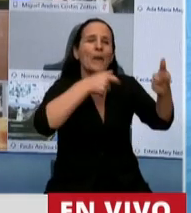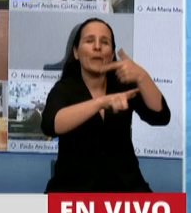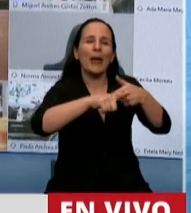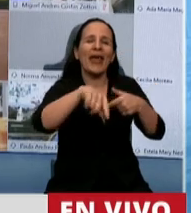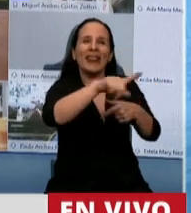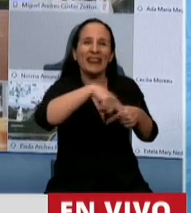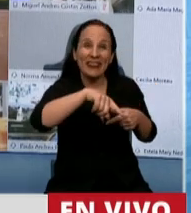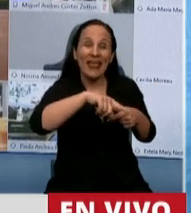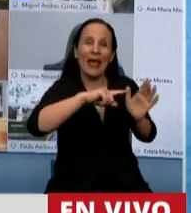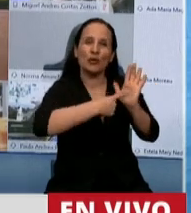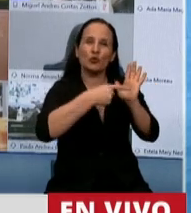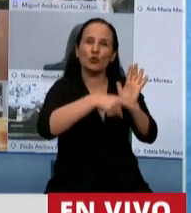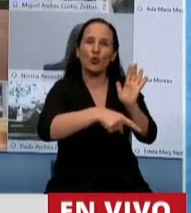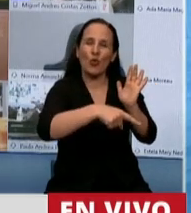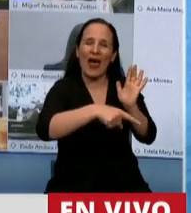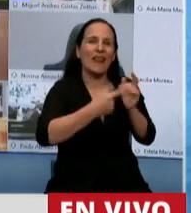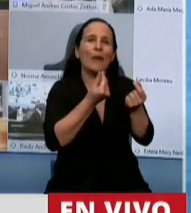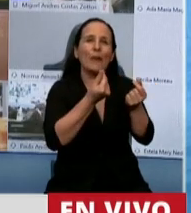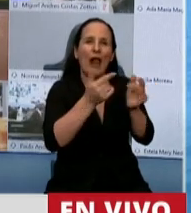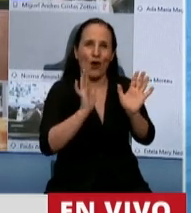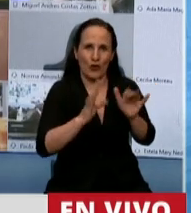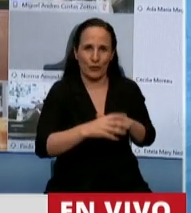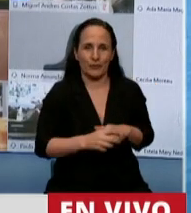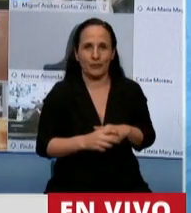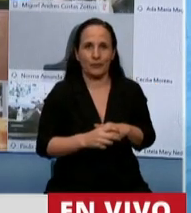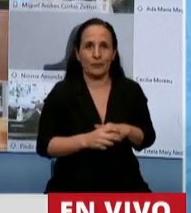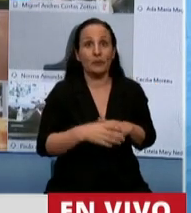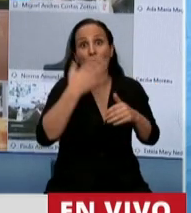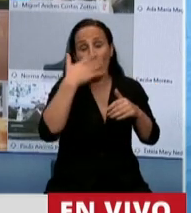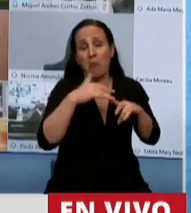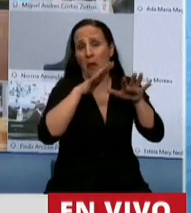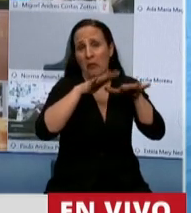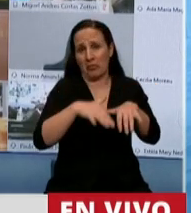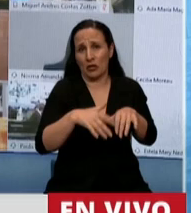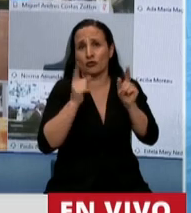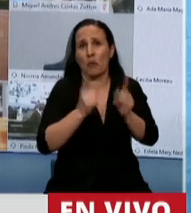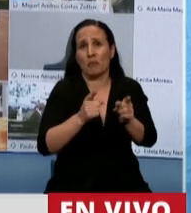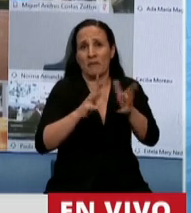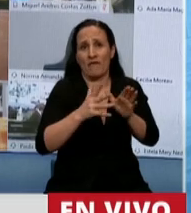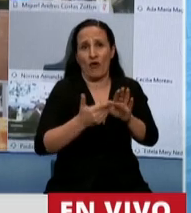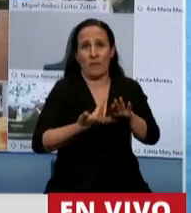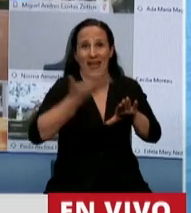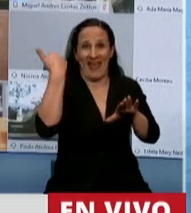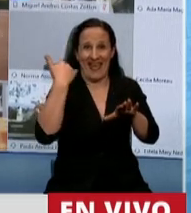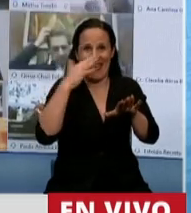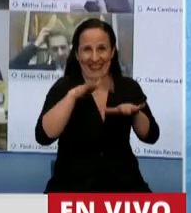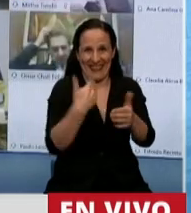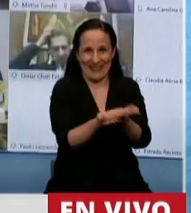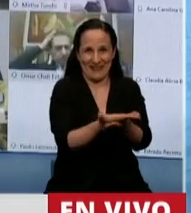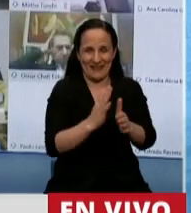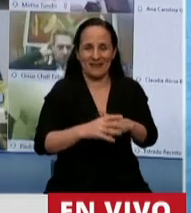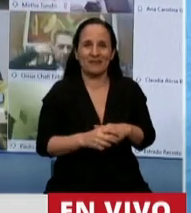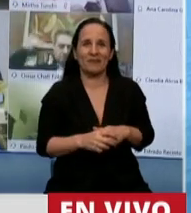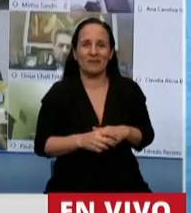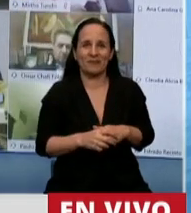la Ciudad Autónoma de Buenos Aires. Y después continuaría como estaba planteado en este artículo.